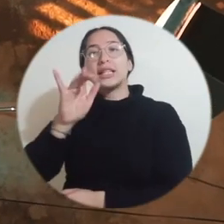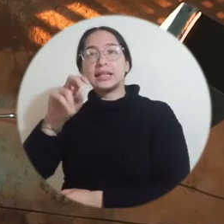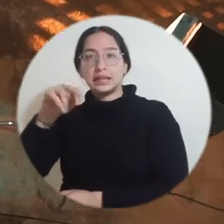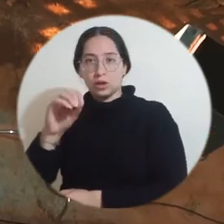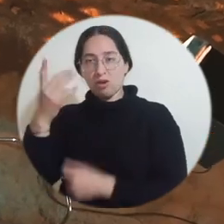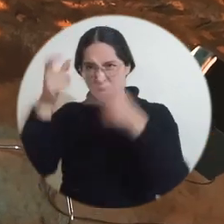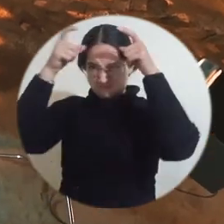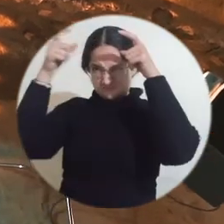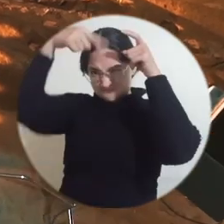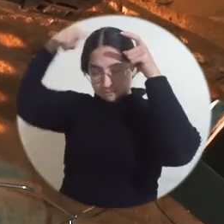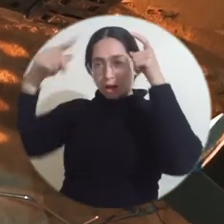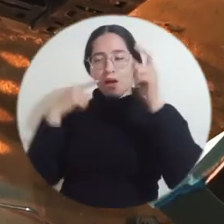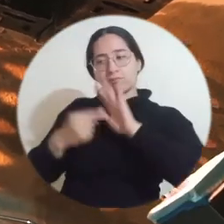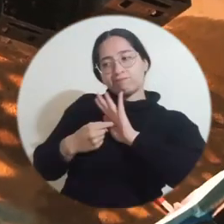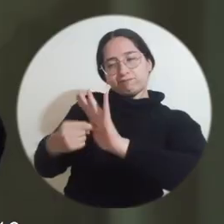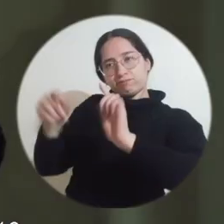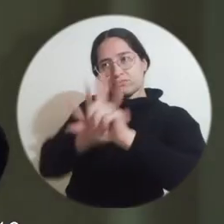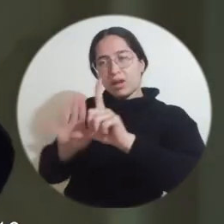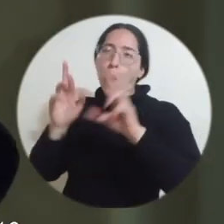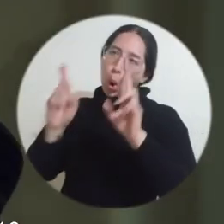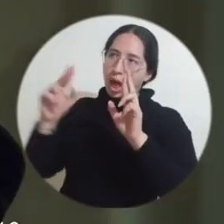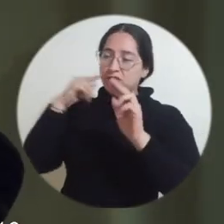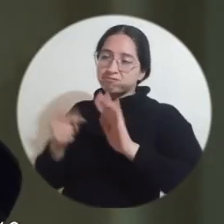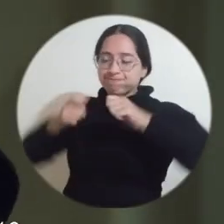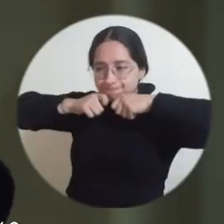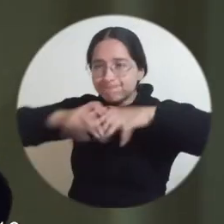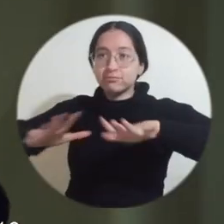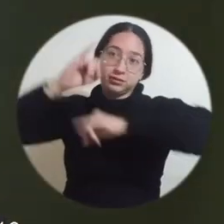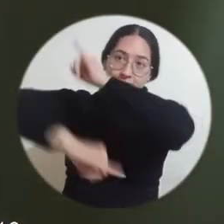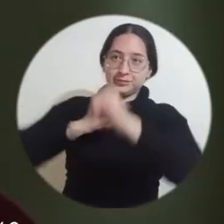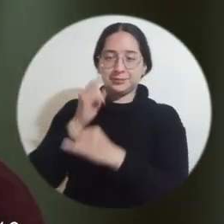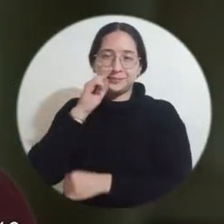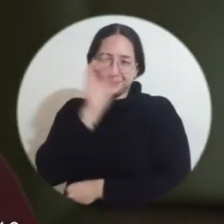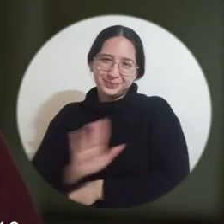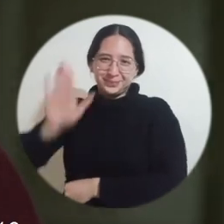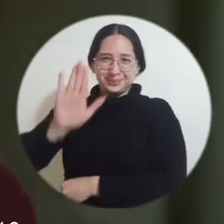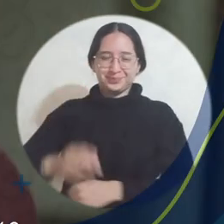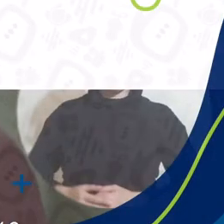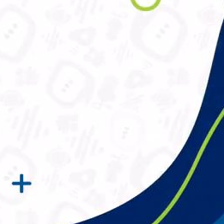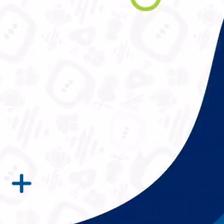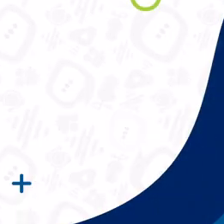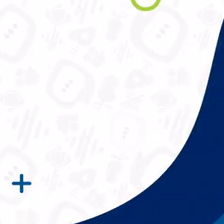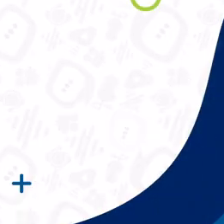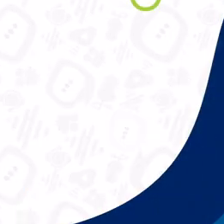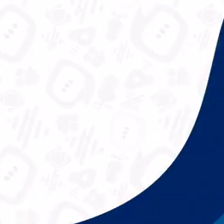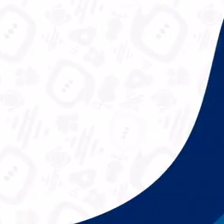en su primer largometraje titulado El bovino de los cuernos curvos, con el que también espera tener proyección nacional e internacional.